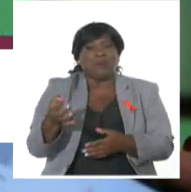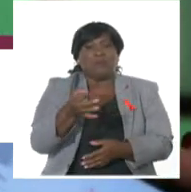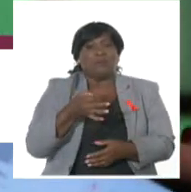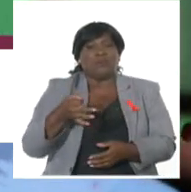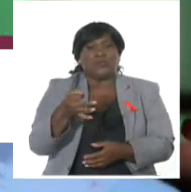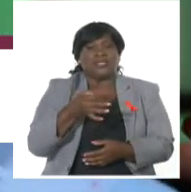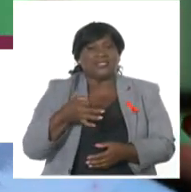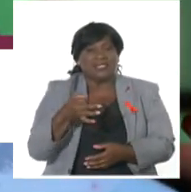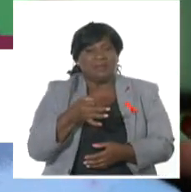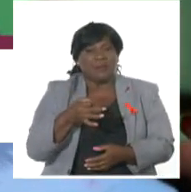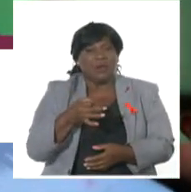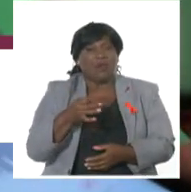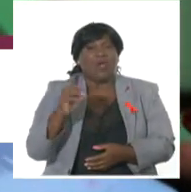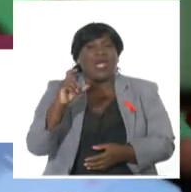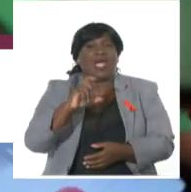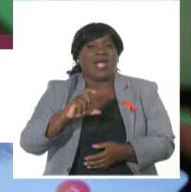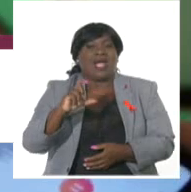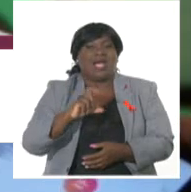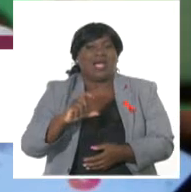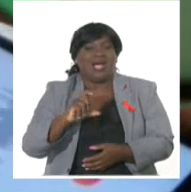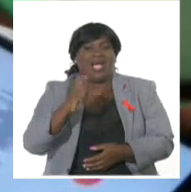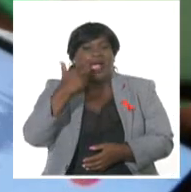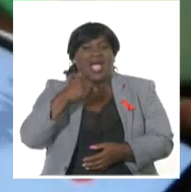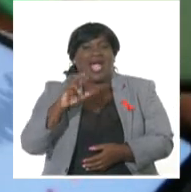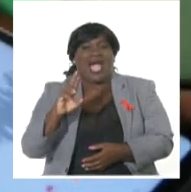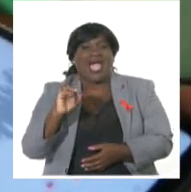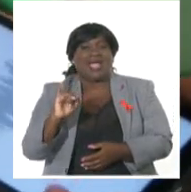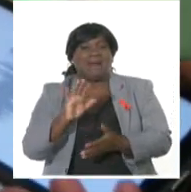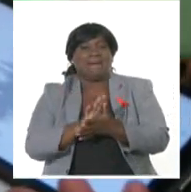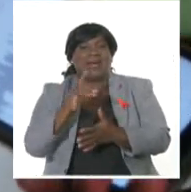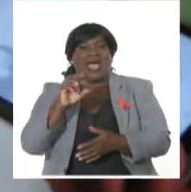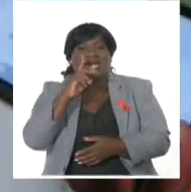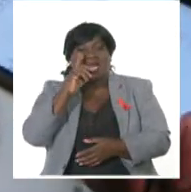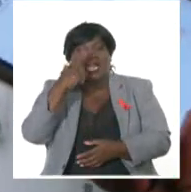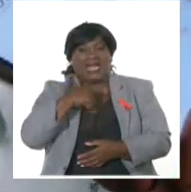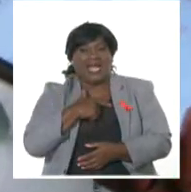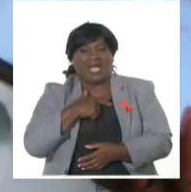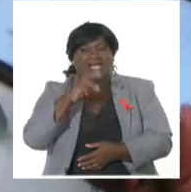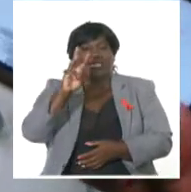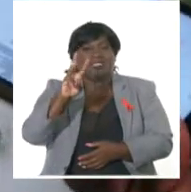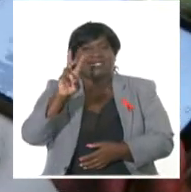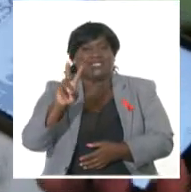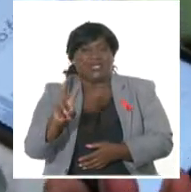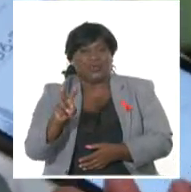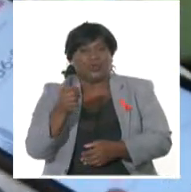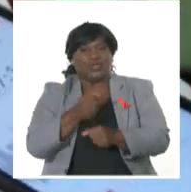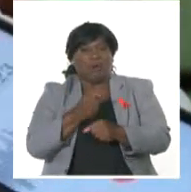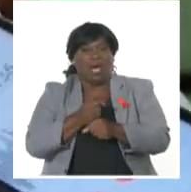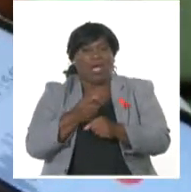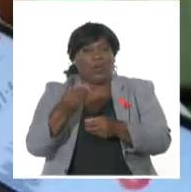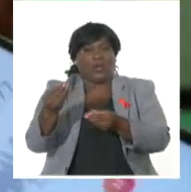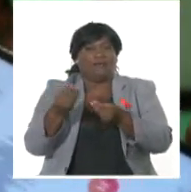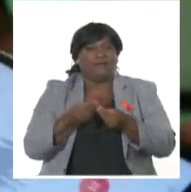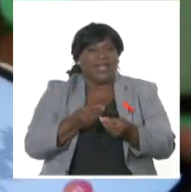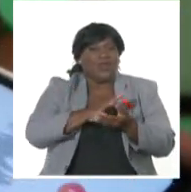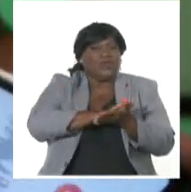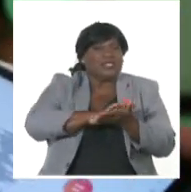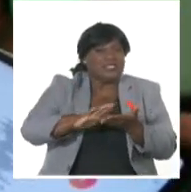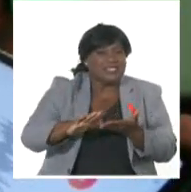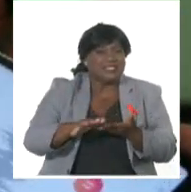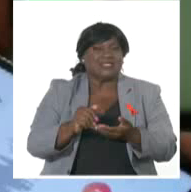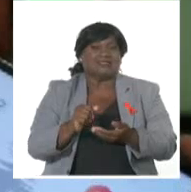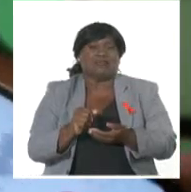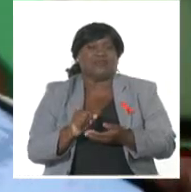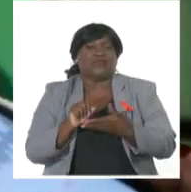Caimanera el primer día, que era la peor parte. 32 trabajadores nos prestó el municipio de Caimanera de diferentes entidades,